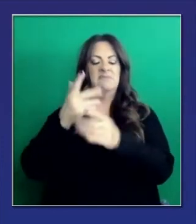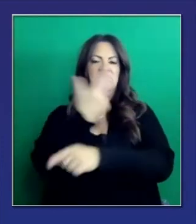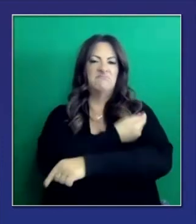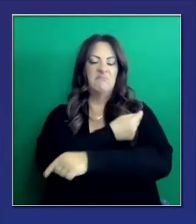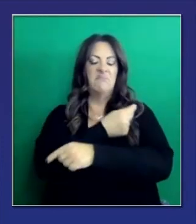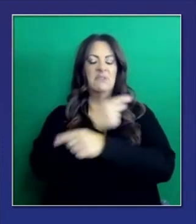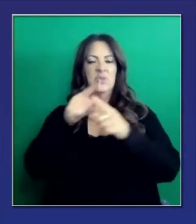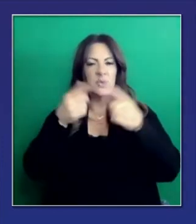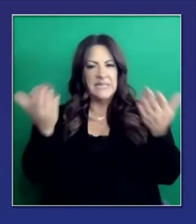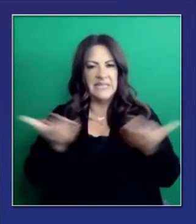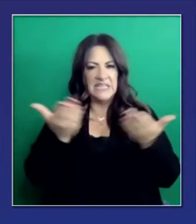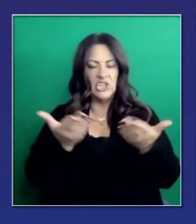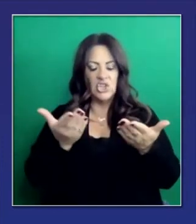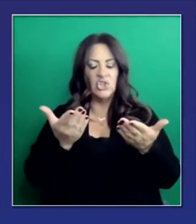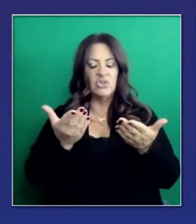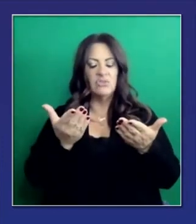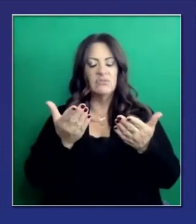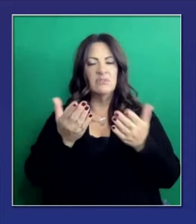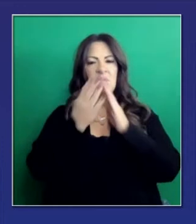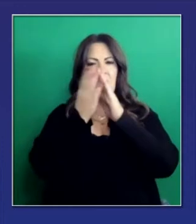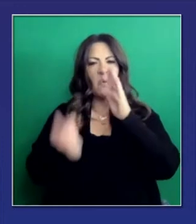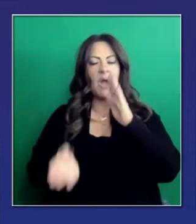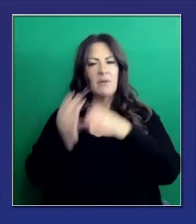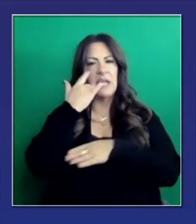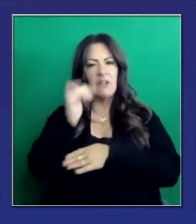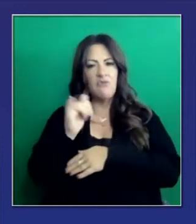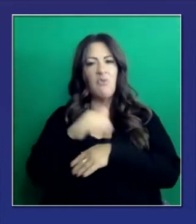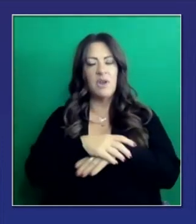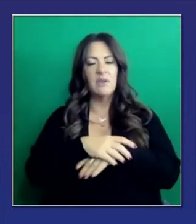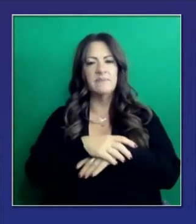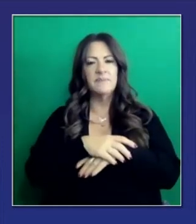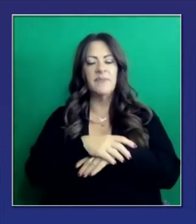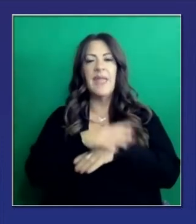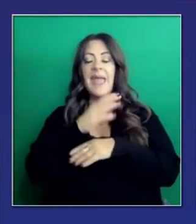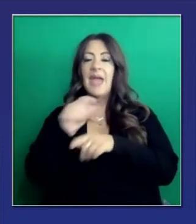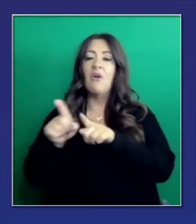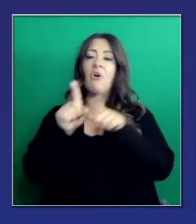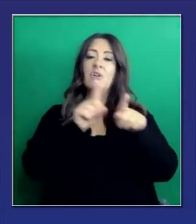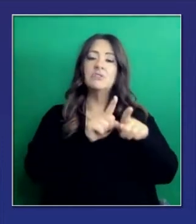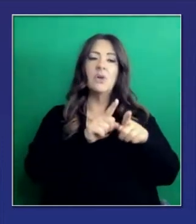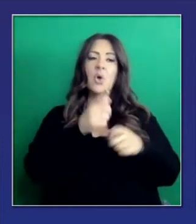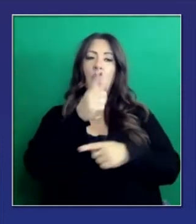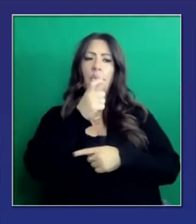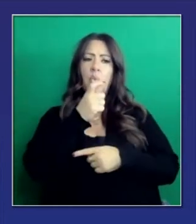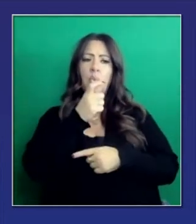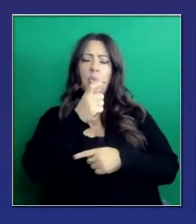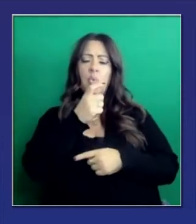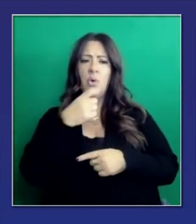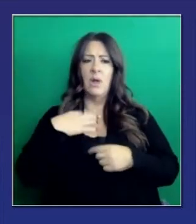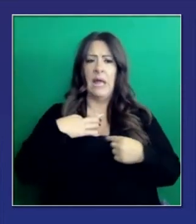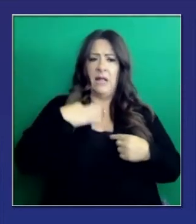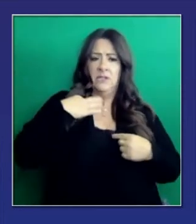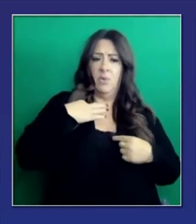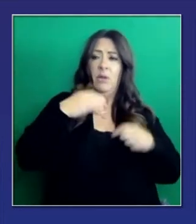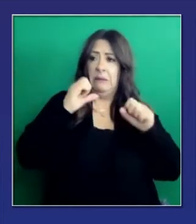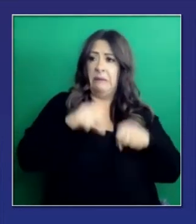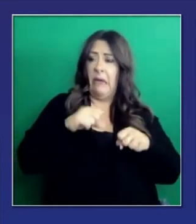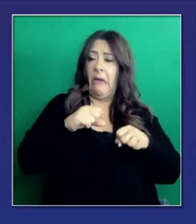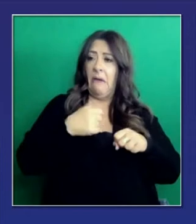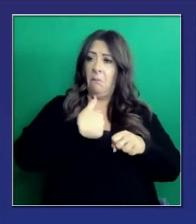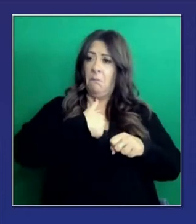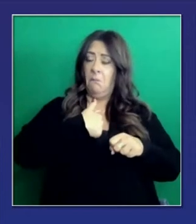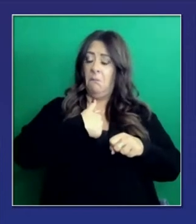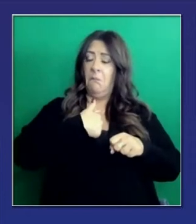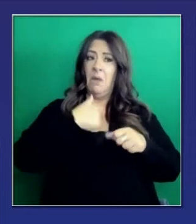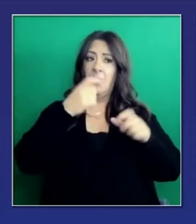Hemos reconocido la oportunidad de simplificar nuestra elegibilidad. Hablamos de eso con las personas de más